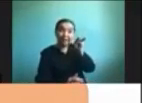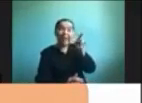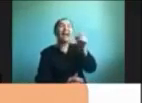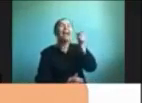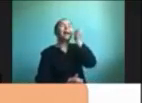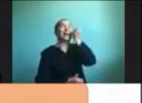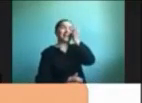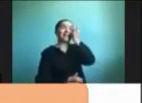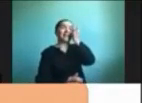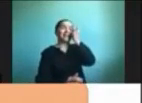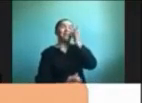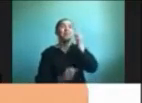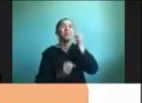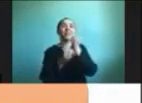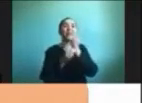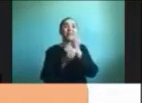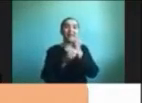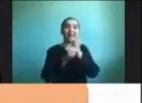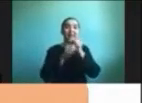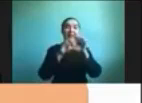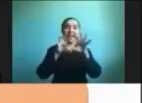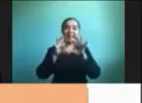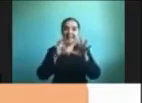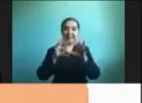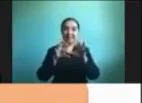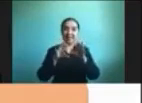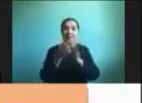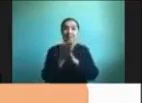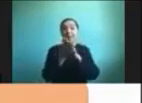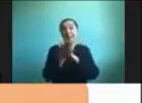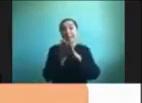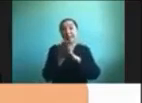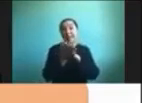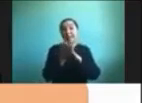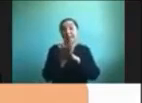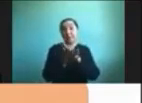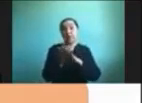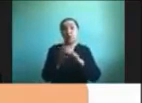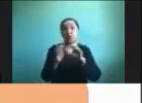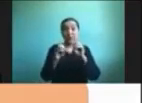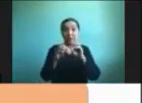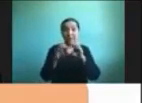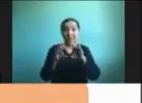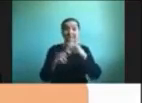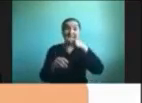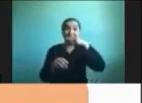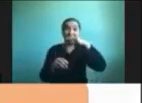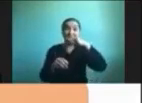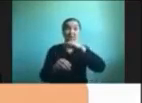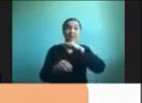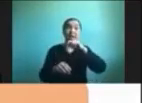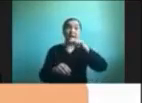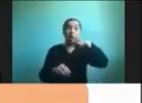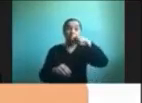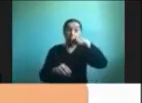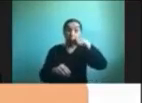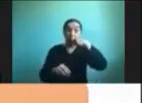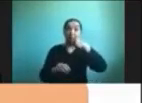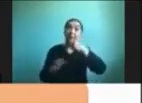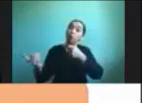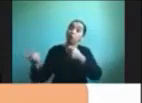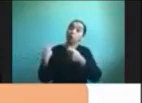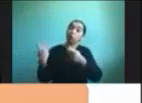actividad entonces por ejemplo yo quiero enseñarle a hijo que se lave los dientes entonces después de comer nos lavamos los dientes juntos